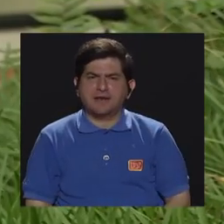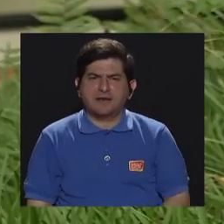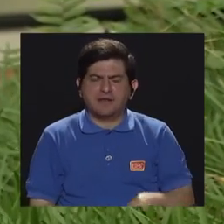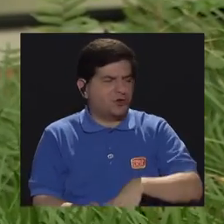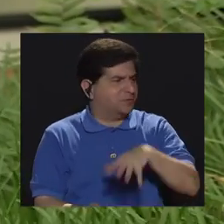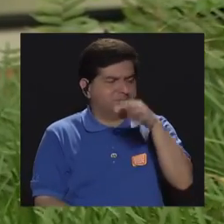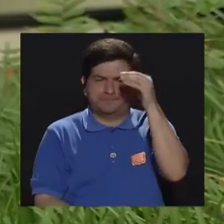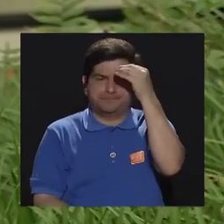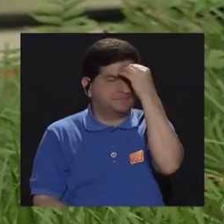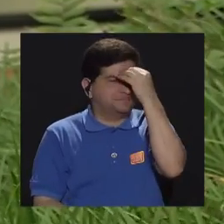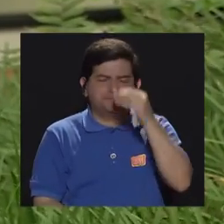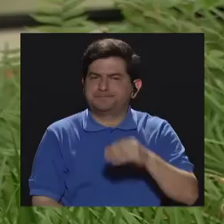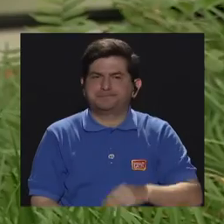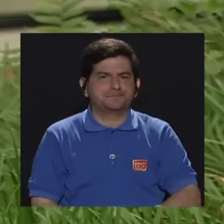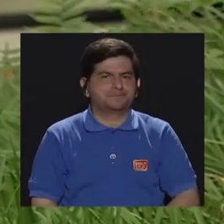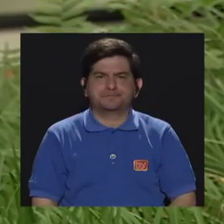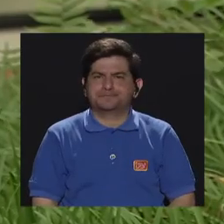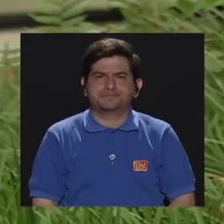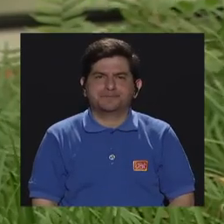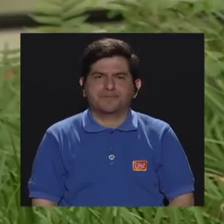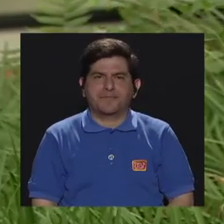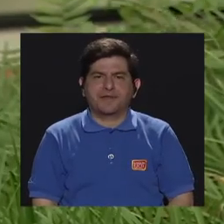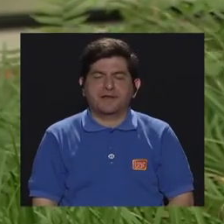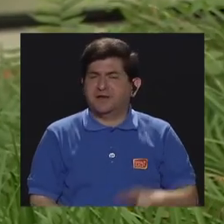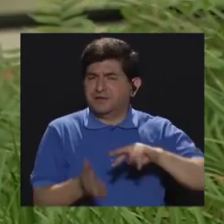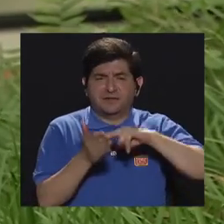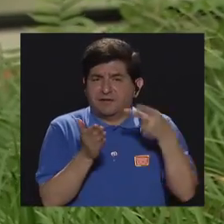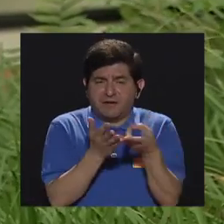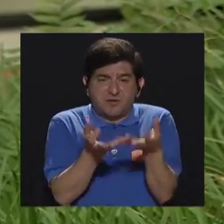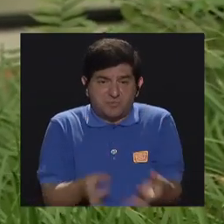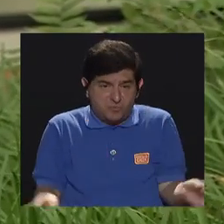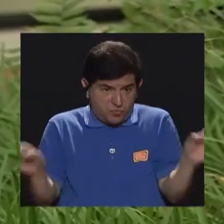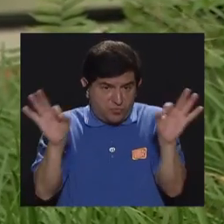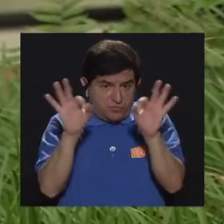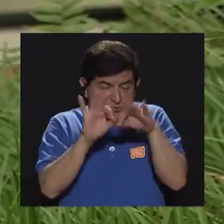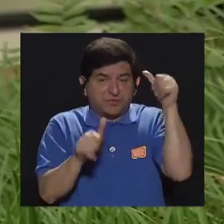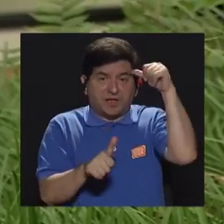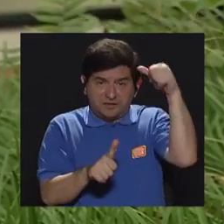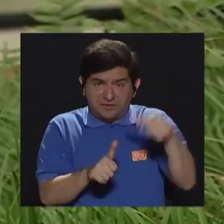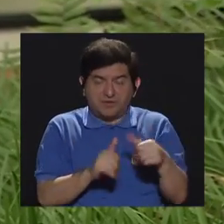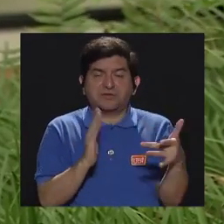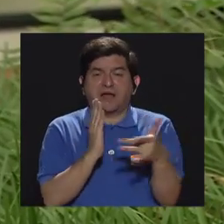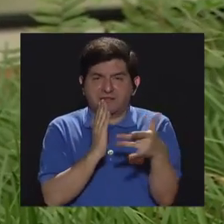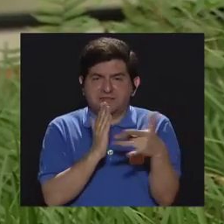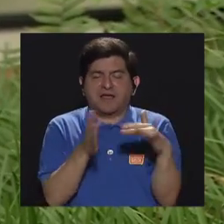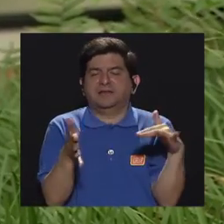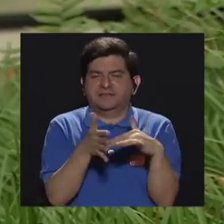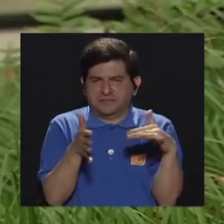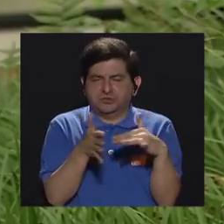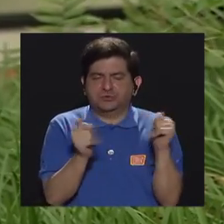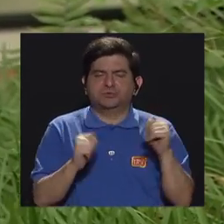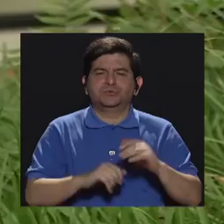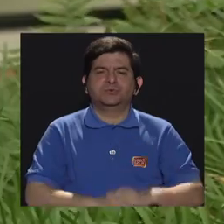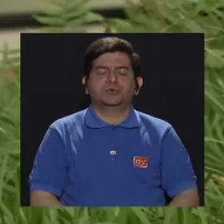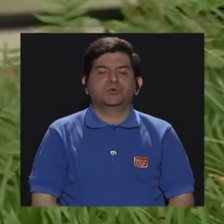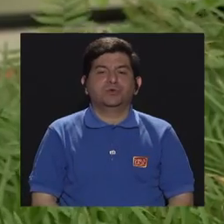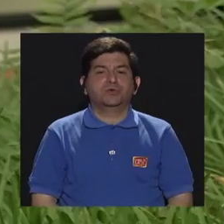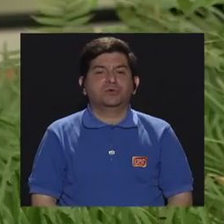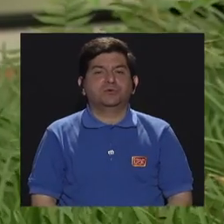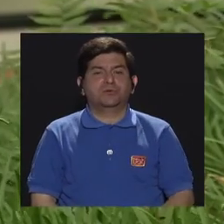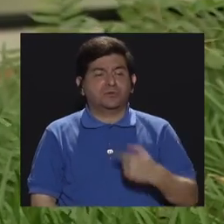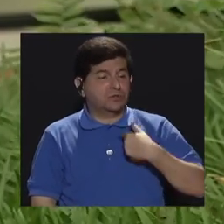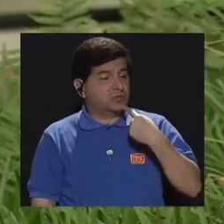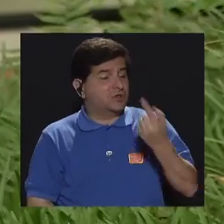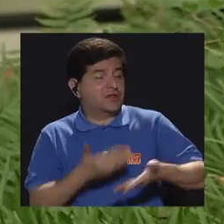aprendizaje no está logrado, ¿verdad? Y en ese sentido es importante tener en cuenta algunas técnicas de estudio, ¿verdad? Por ejemplo, yo